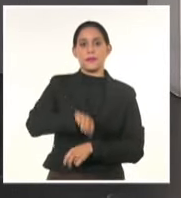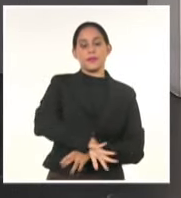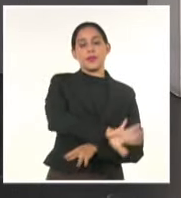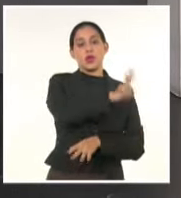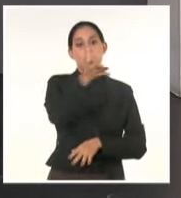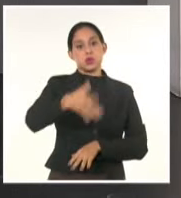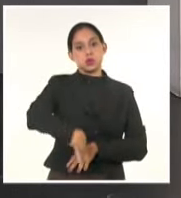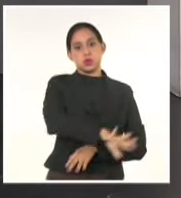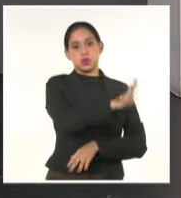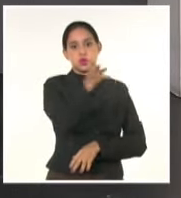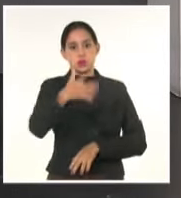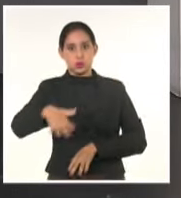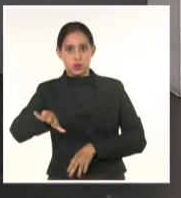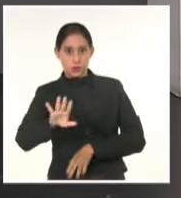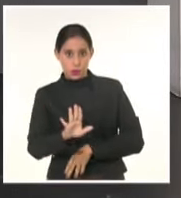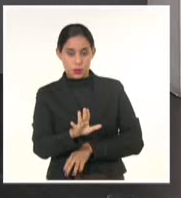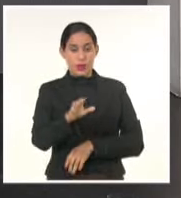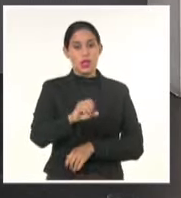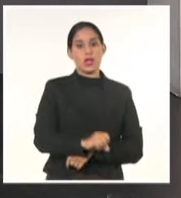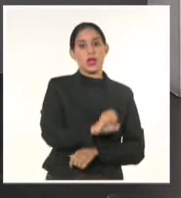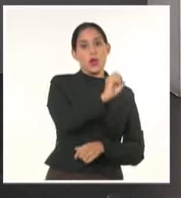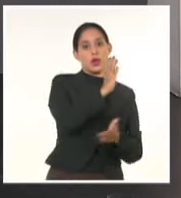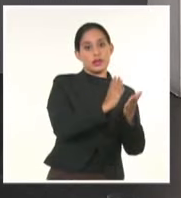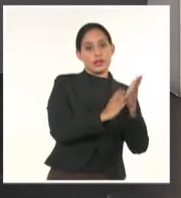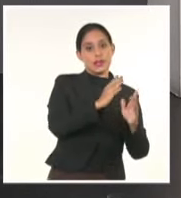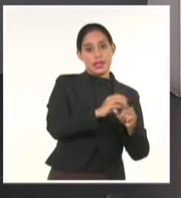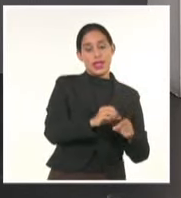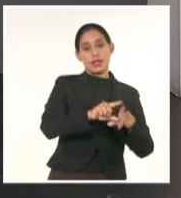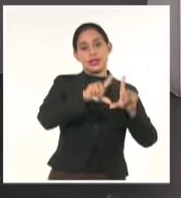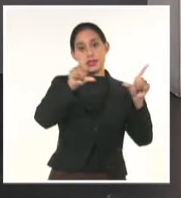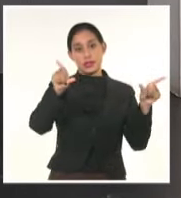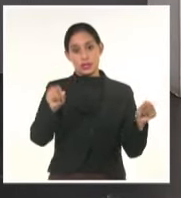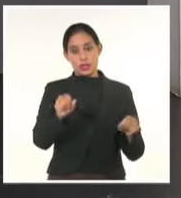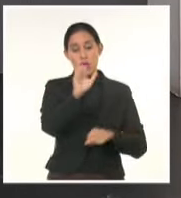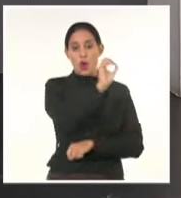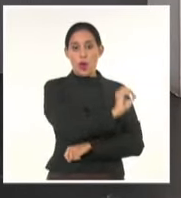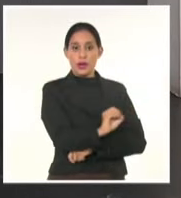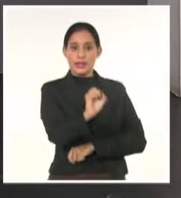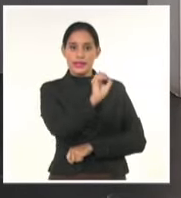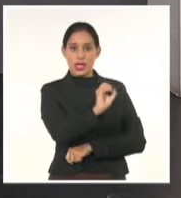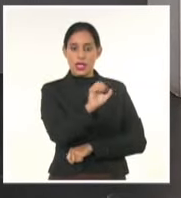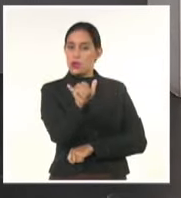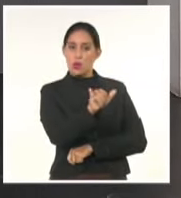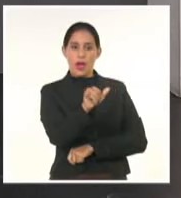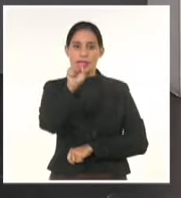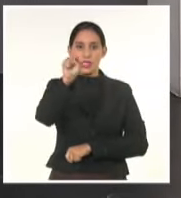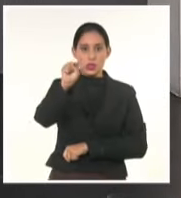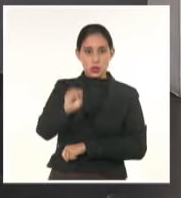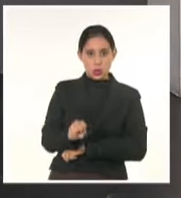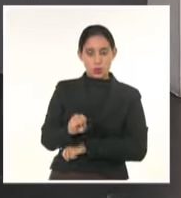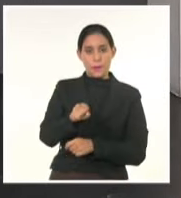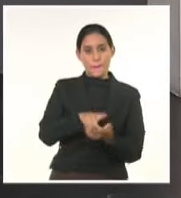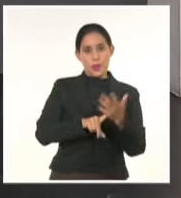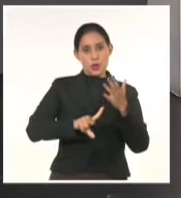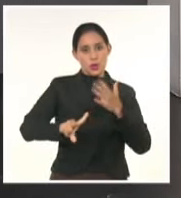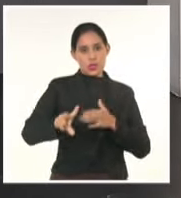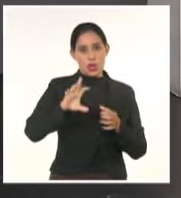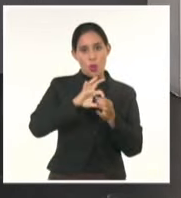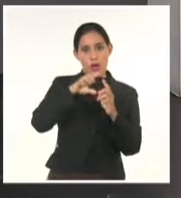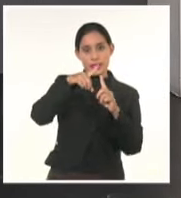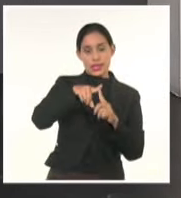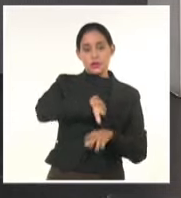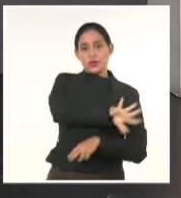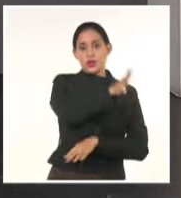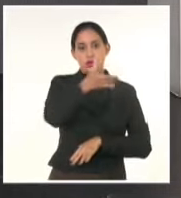en el litoral norte occidental y norte oriental, así como en el sur de la provincia de Guantánamo y habrá oleaje en el